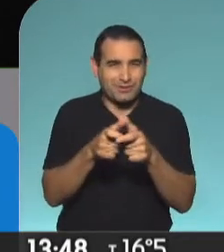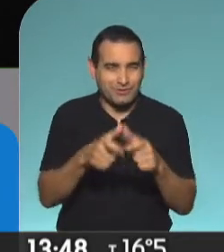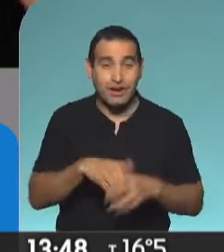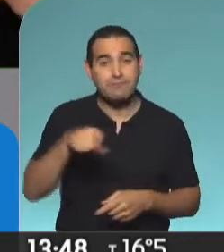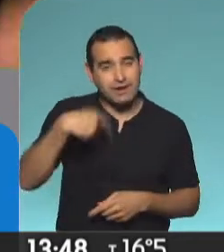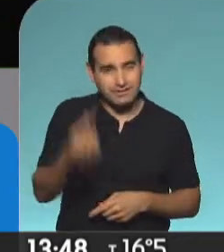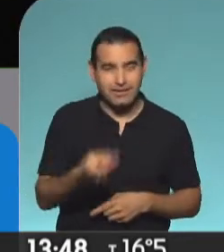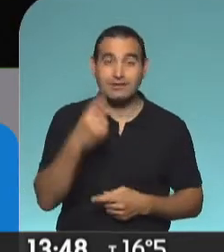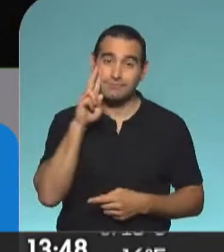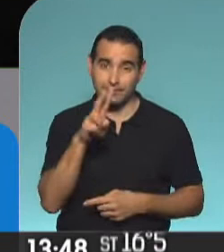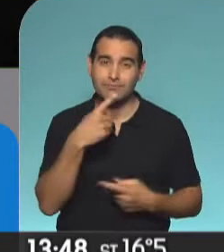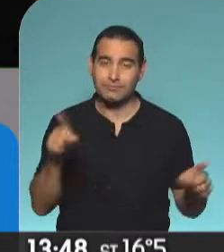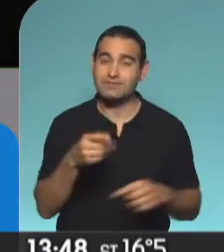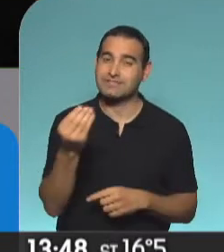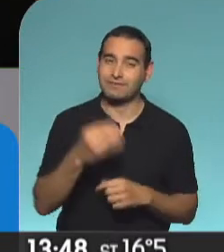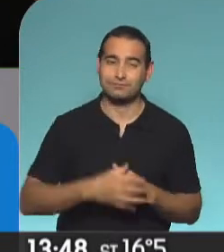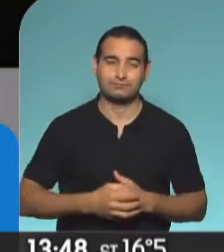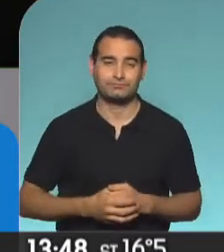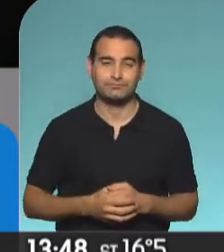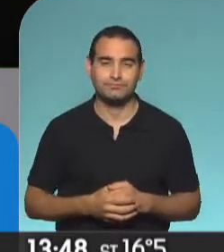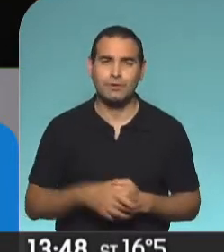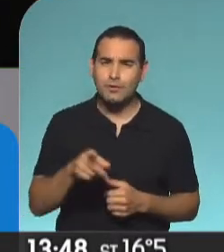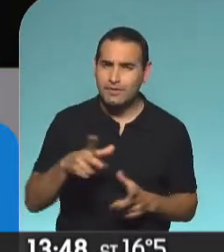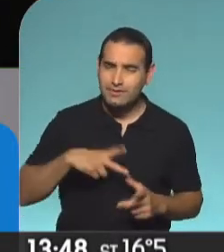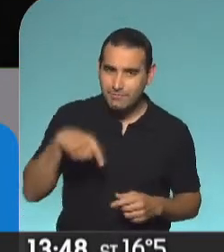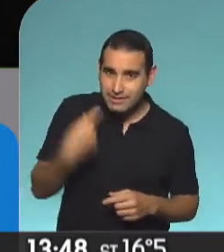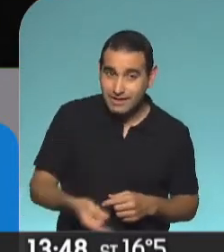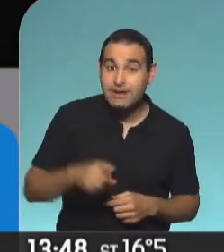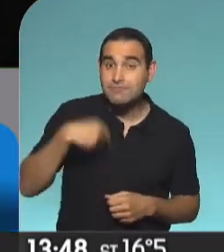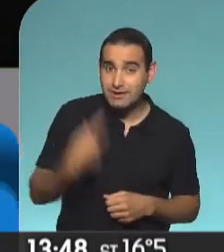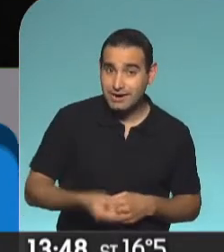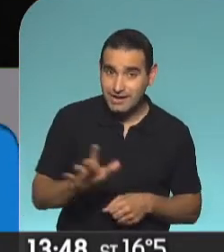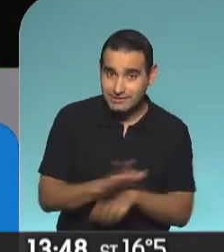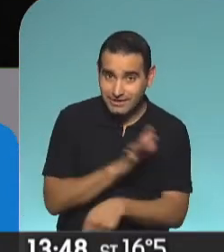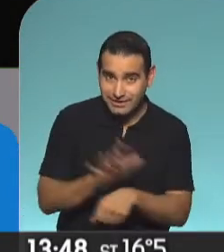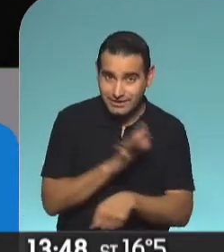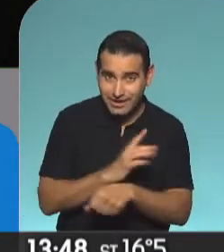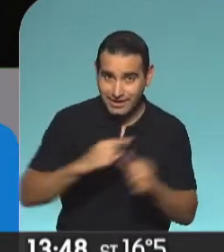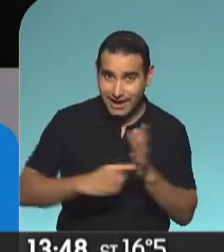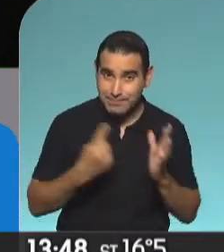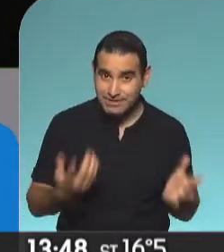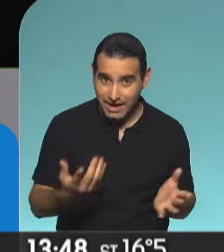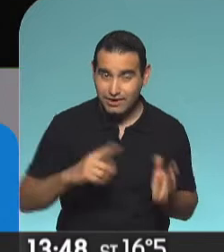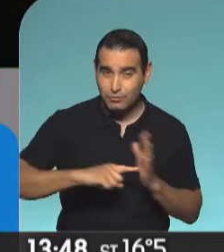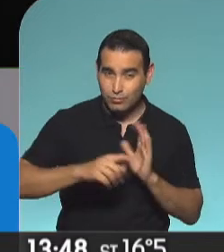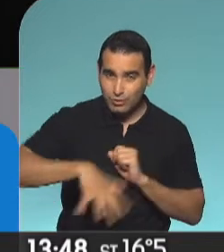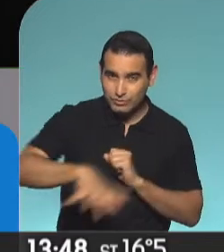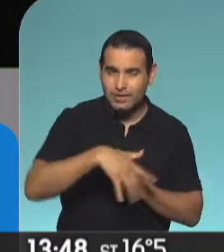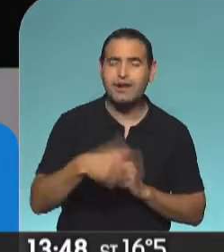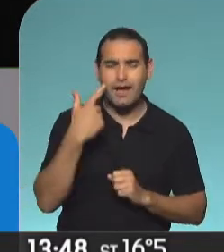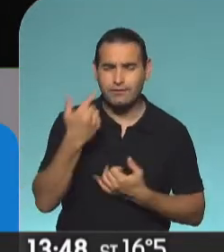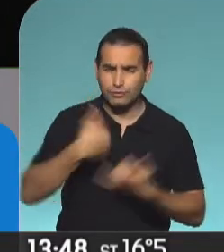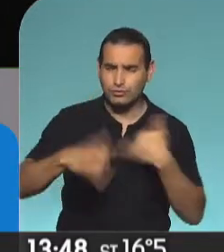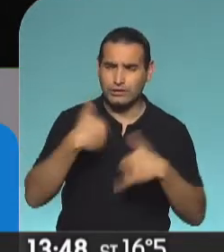con el Cuarteto y su jueves, pero en sábado. Gaby, decías mañana y mañana hay cine en la capital federal, Ciudad de Buenos Aires. ver, pero